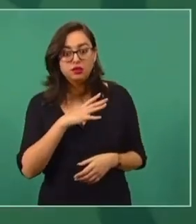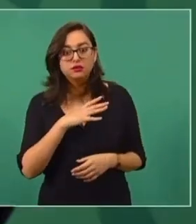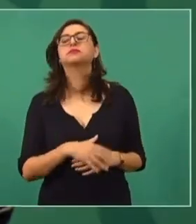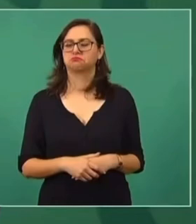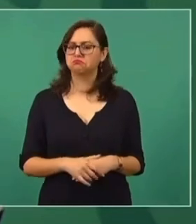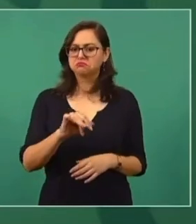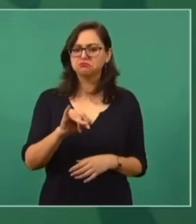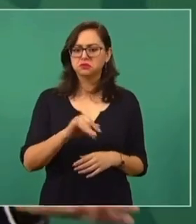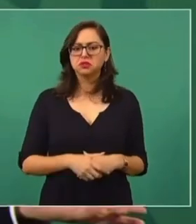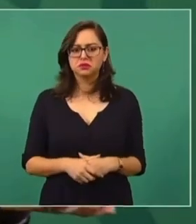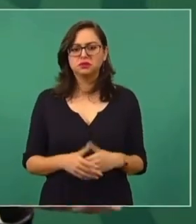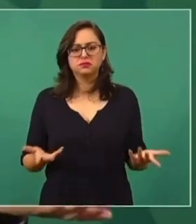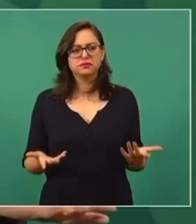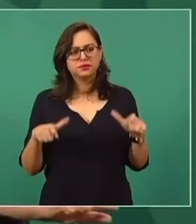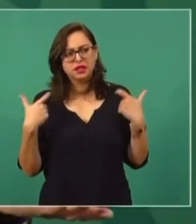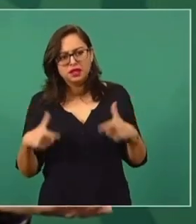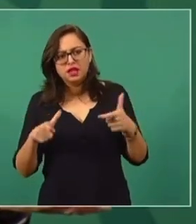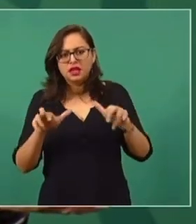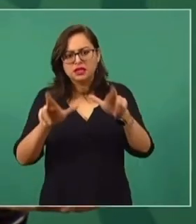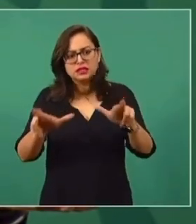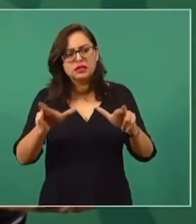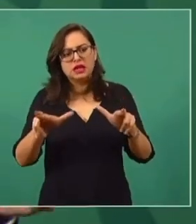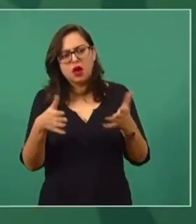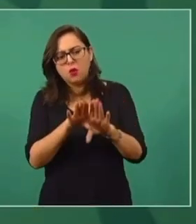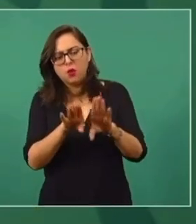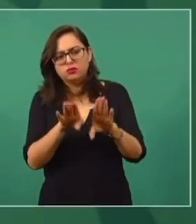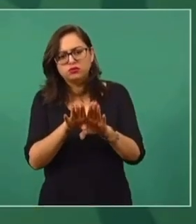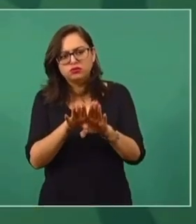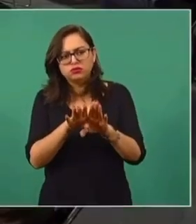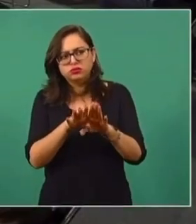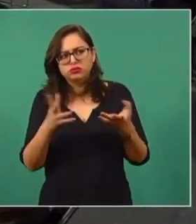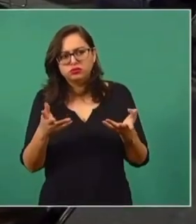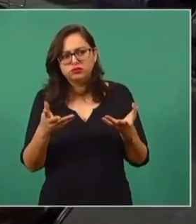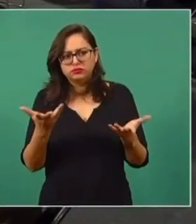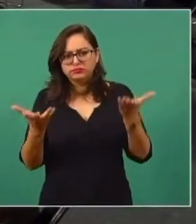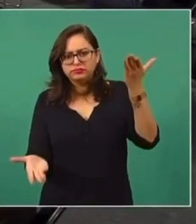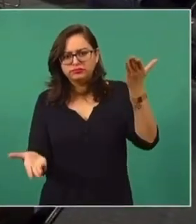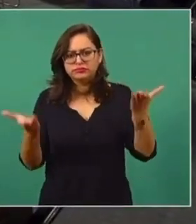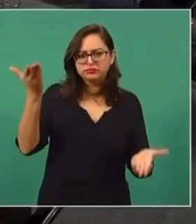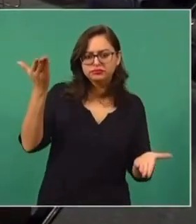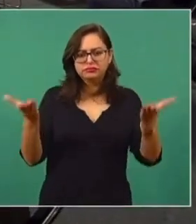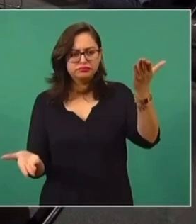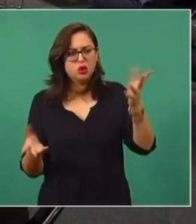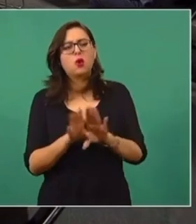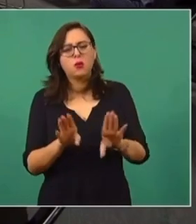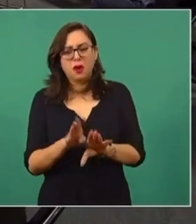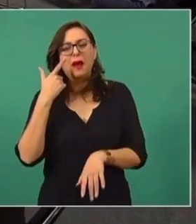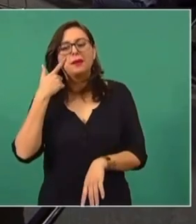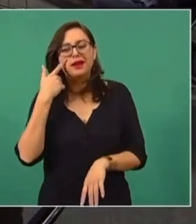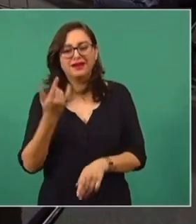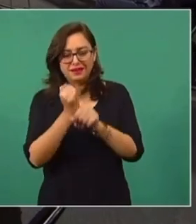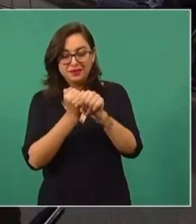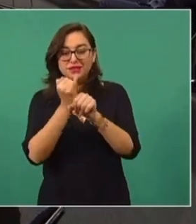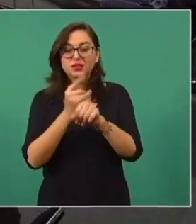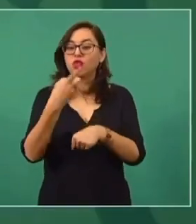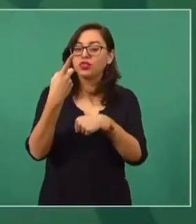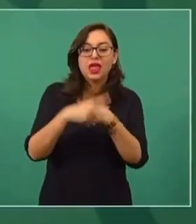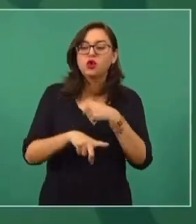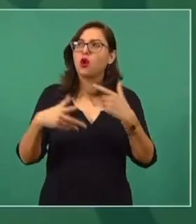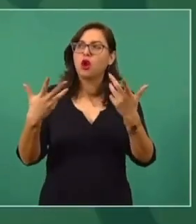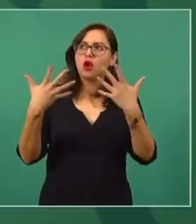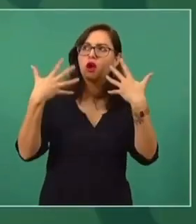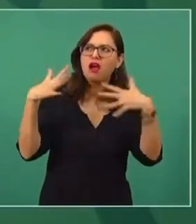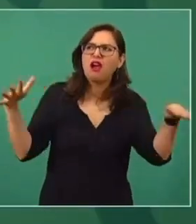Vamos a ver cómo está distribuida la riqueza. ¿Qué es, como tú mismo lo estás afirmando, lo que más afecta